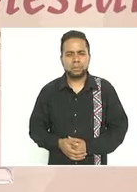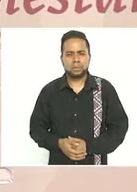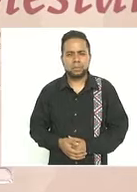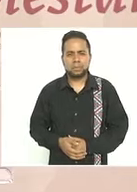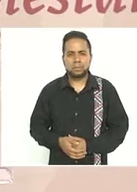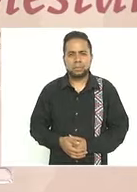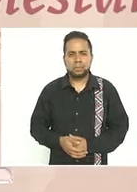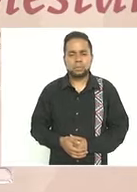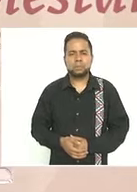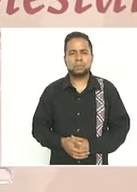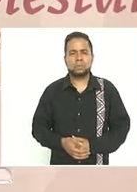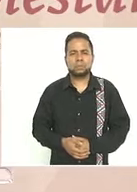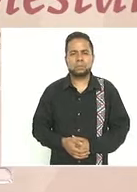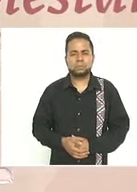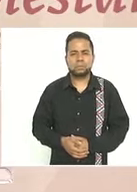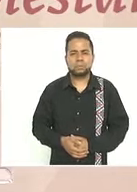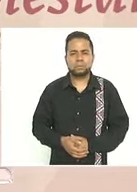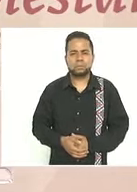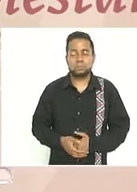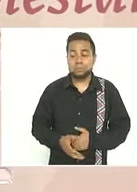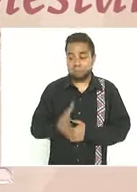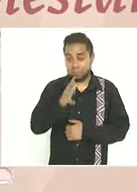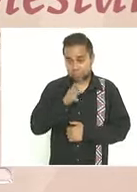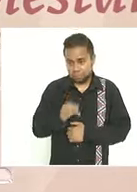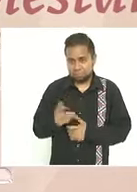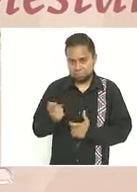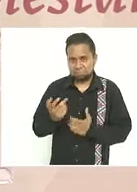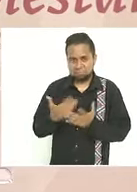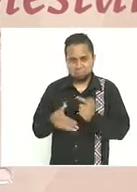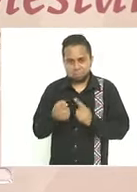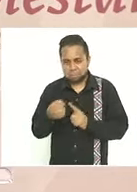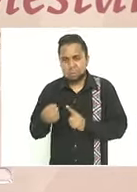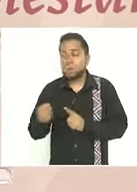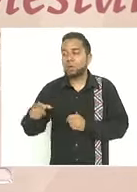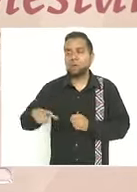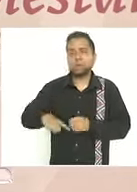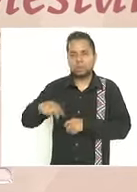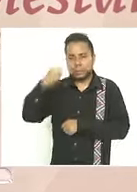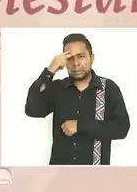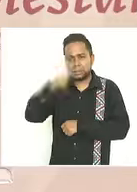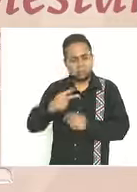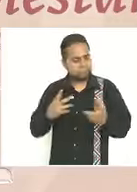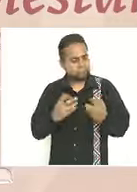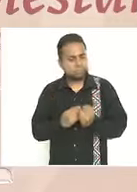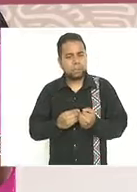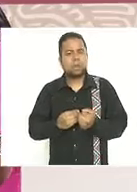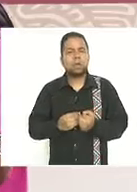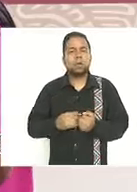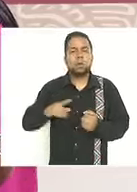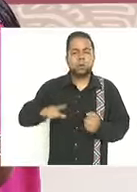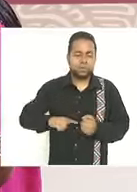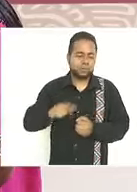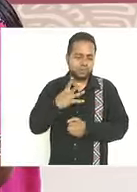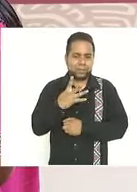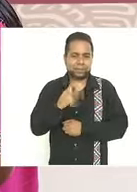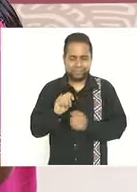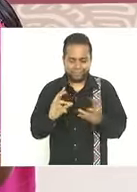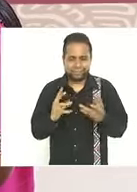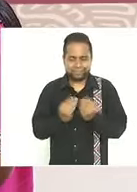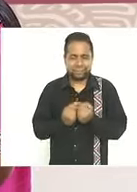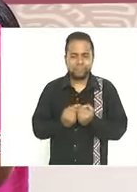de esta manera el gobierno de México el gobierno de la cuarta transformación